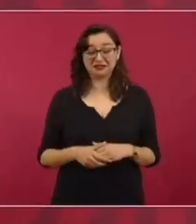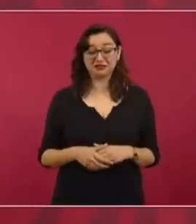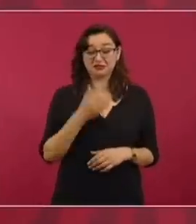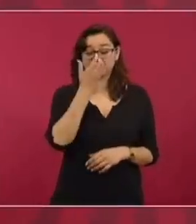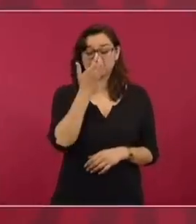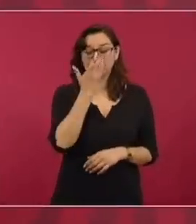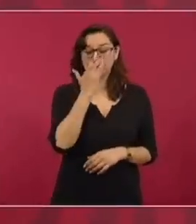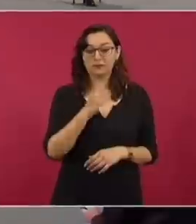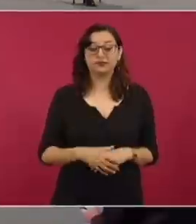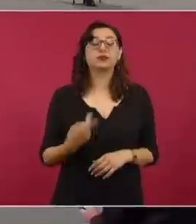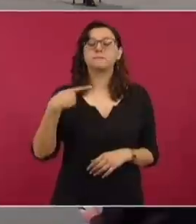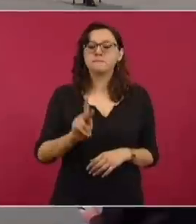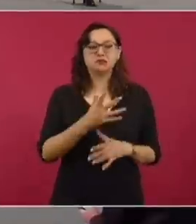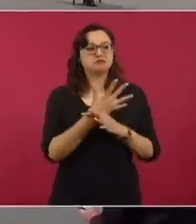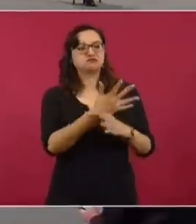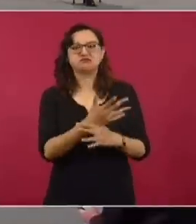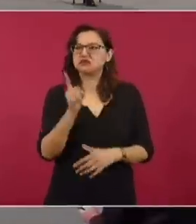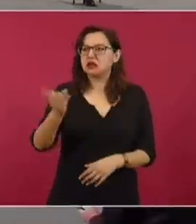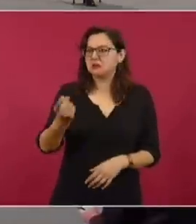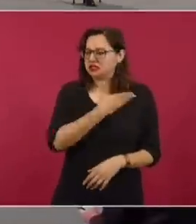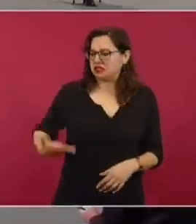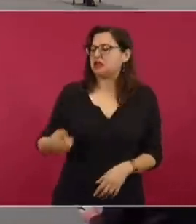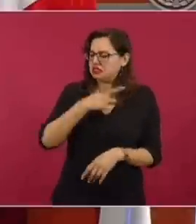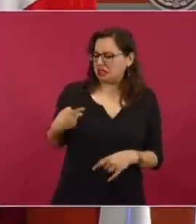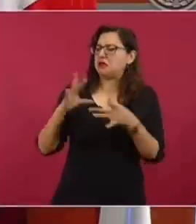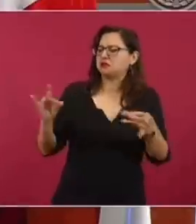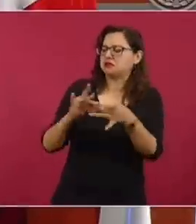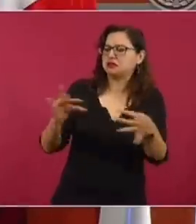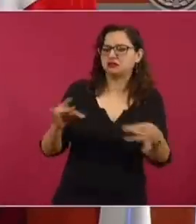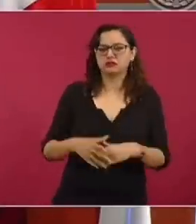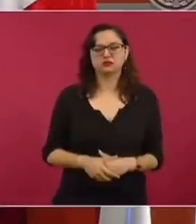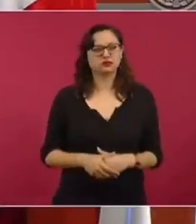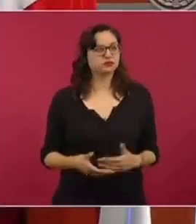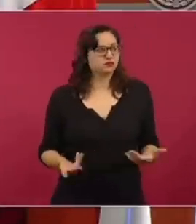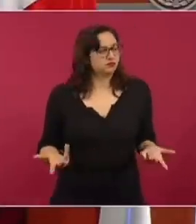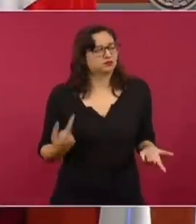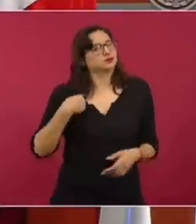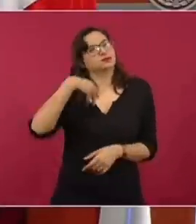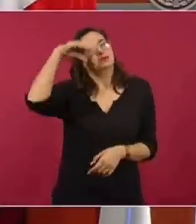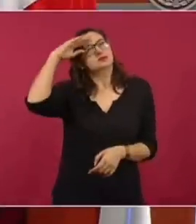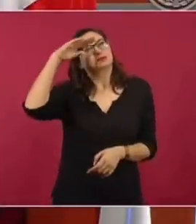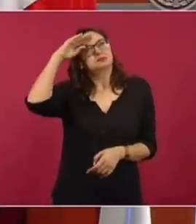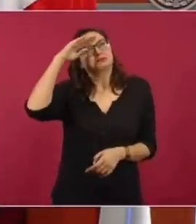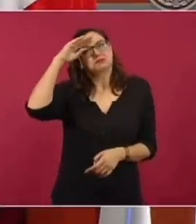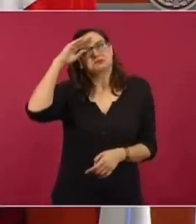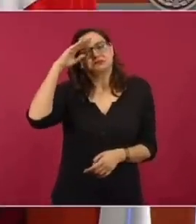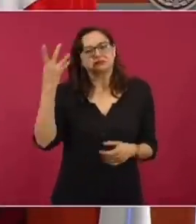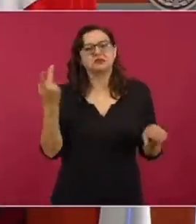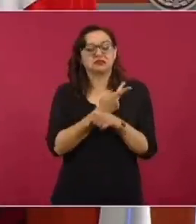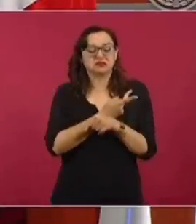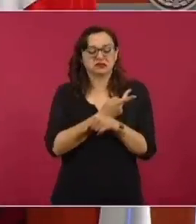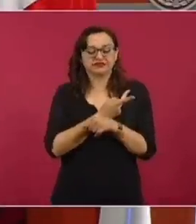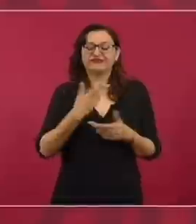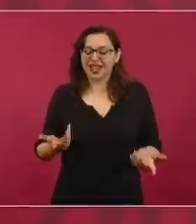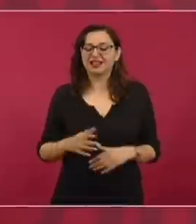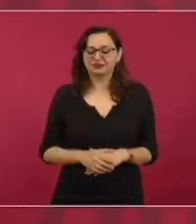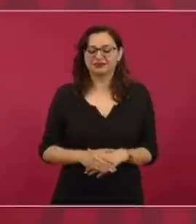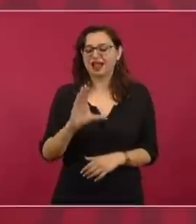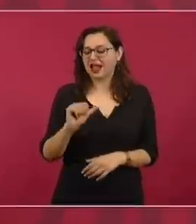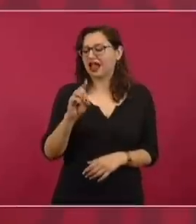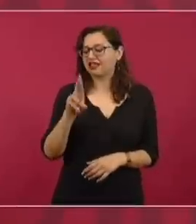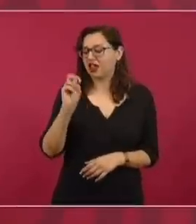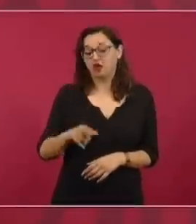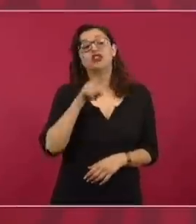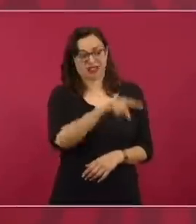Pero cuando dicen, nos debe una explicación, me pongo a pensar y digo, pues es que les molesta. Cuando aquí digo, Calderón nos debe una